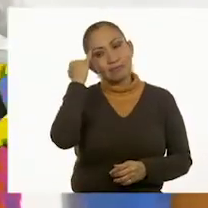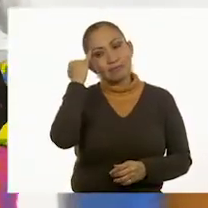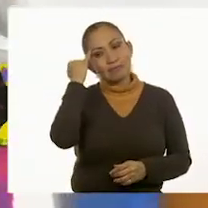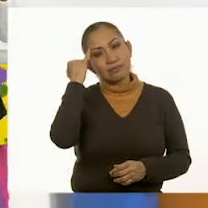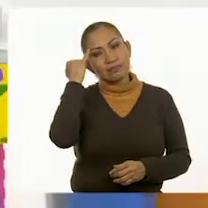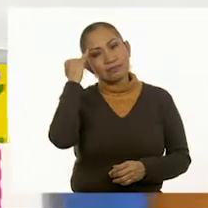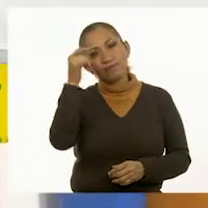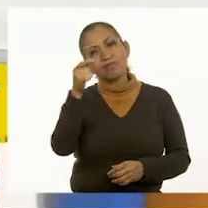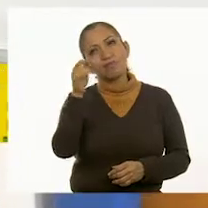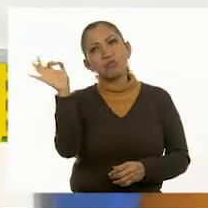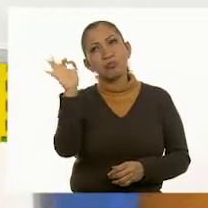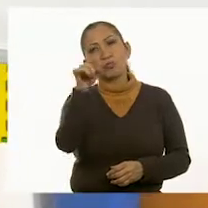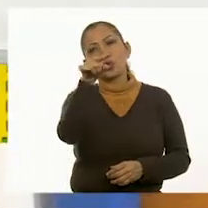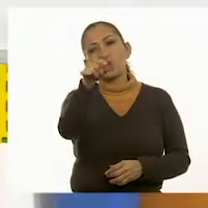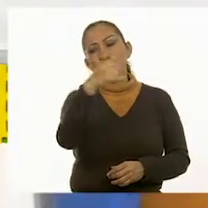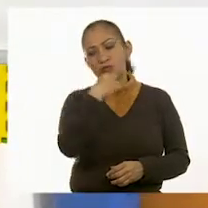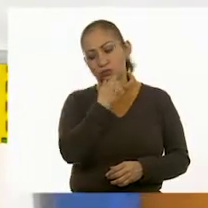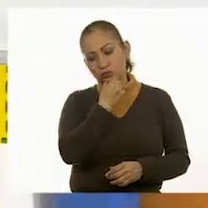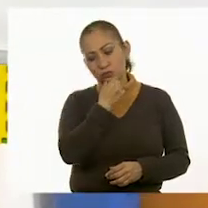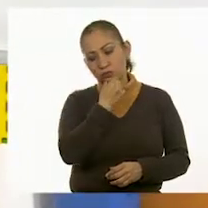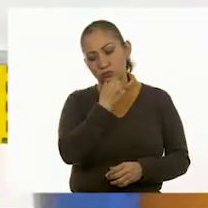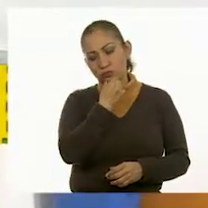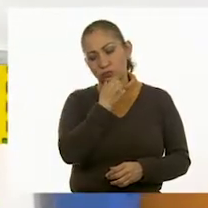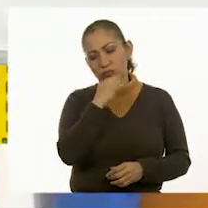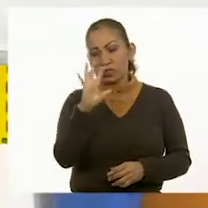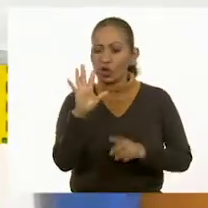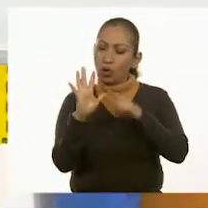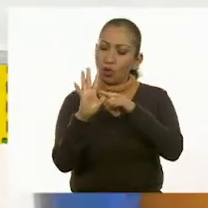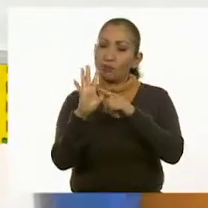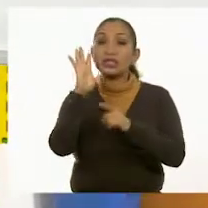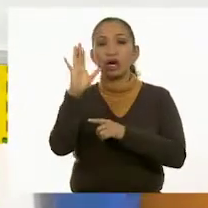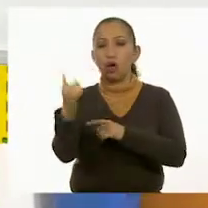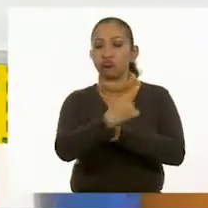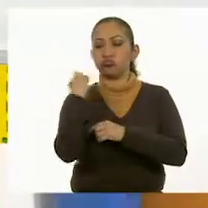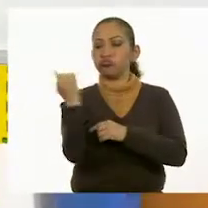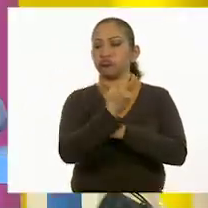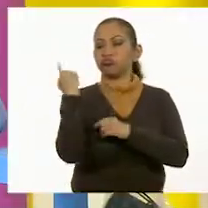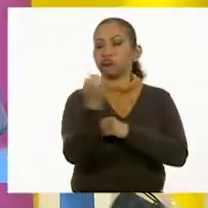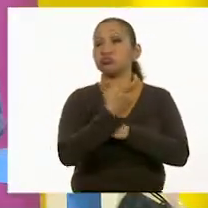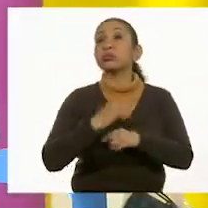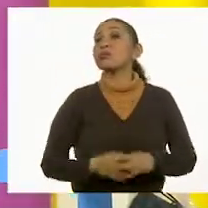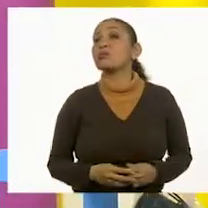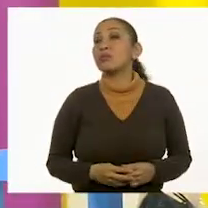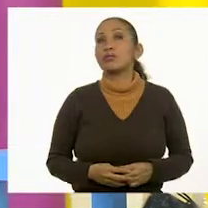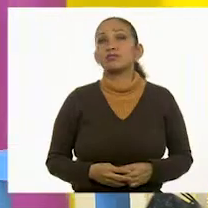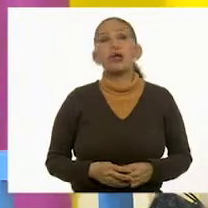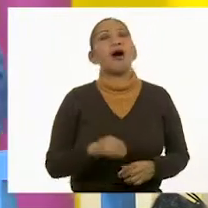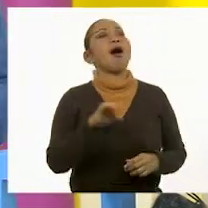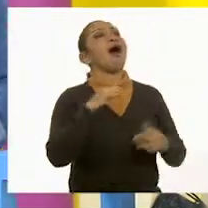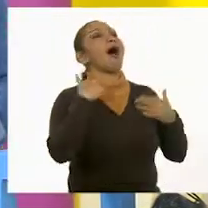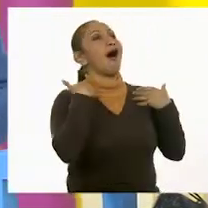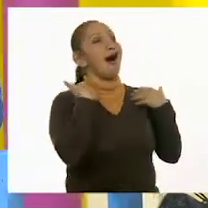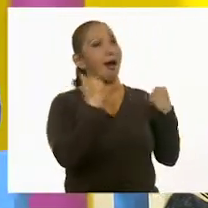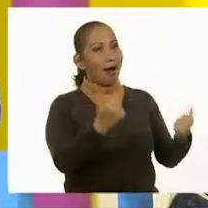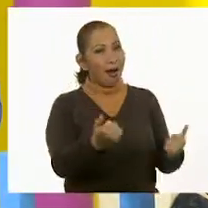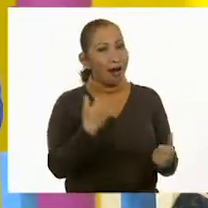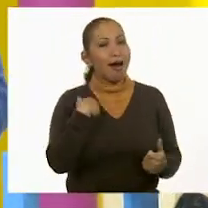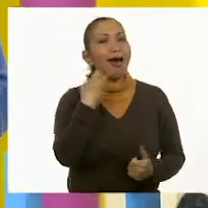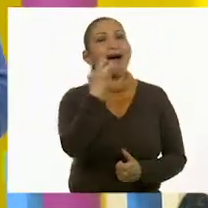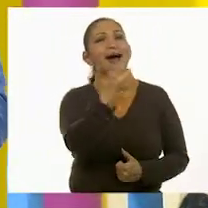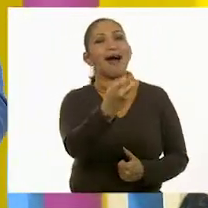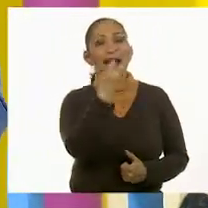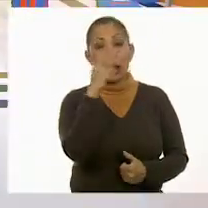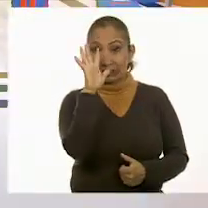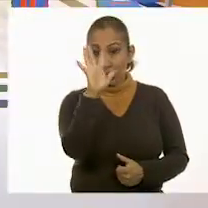tienes que dar, no sé, cinco giros. Ah, ya voy entendiendo más o menos, entonces.